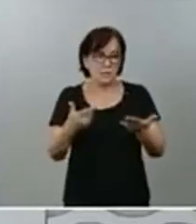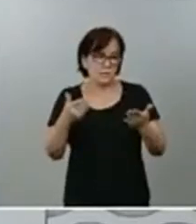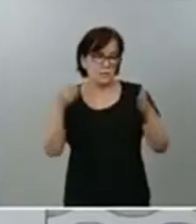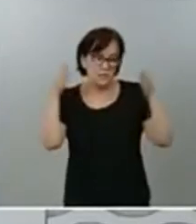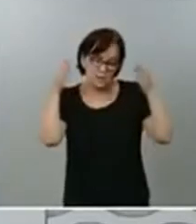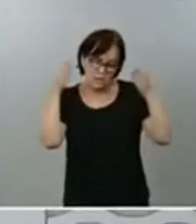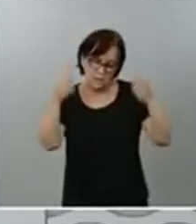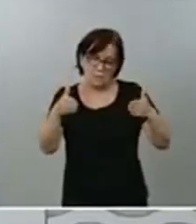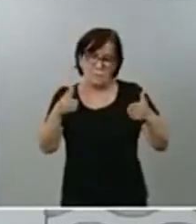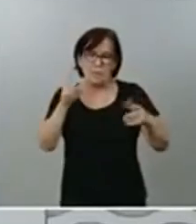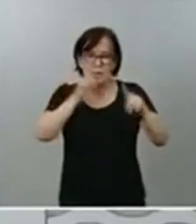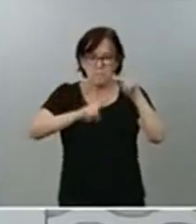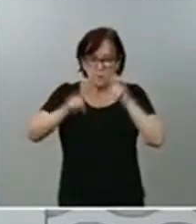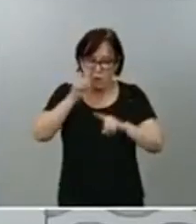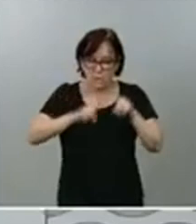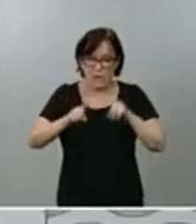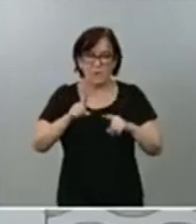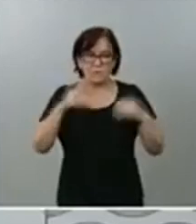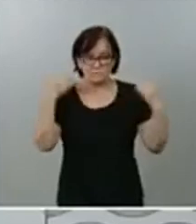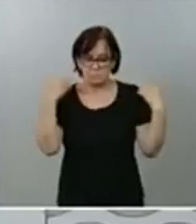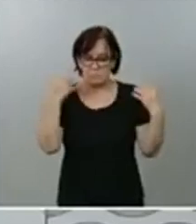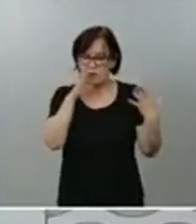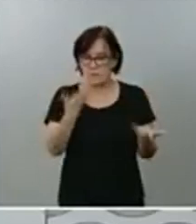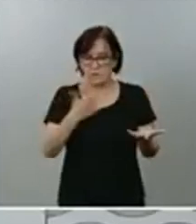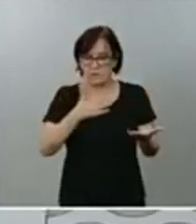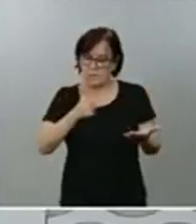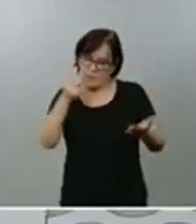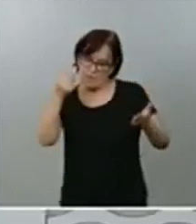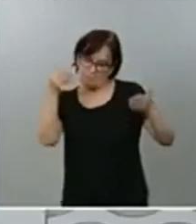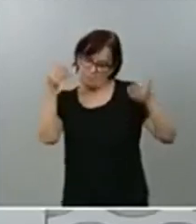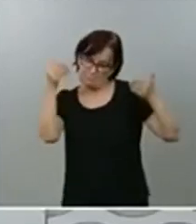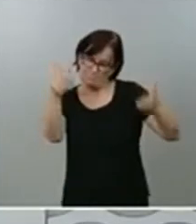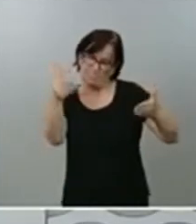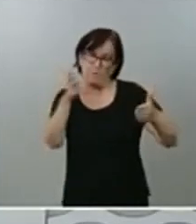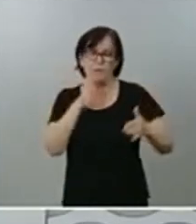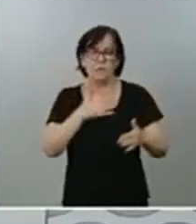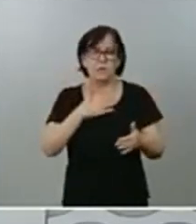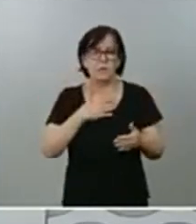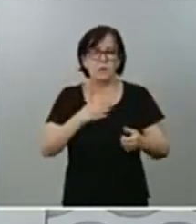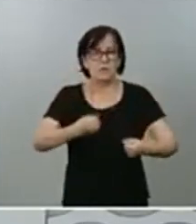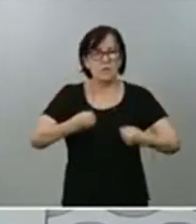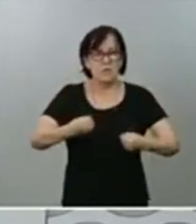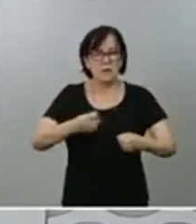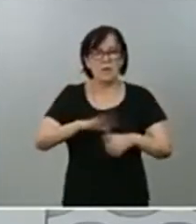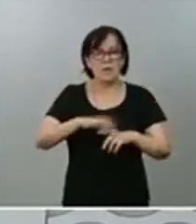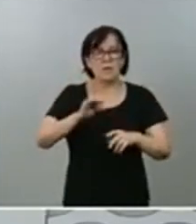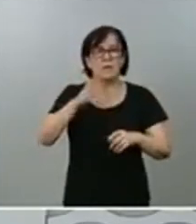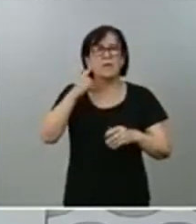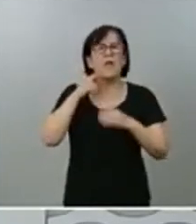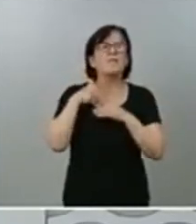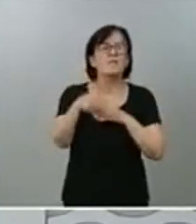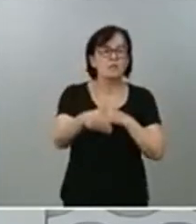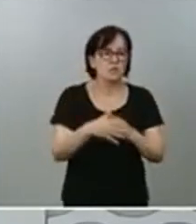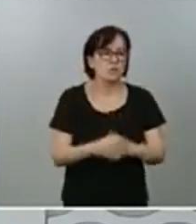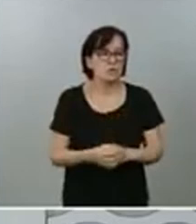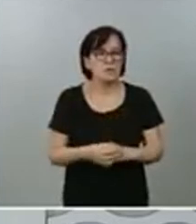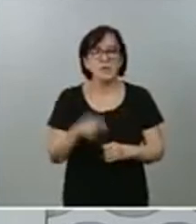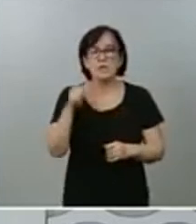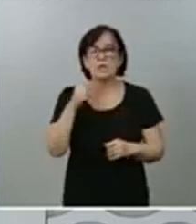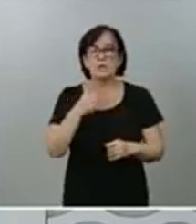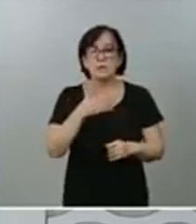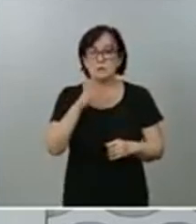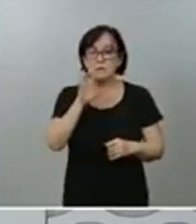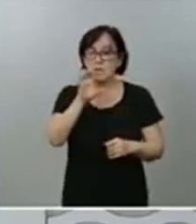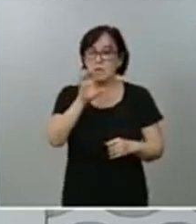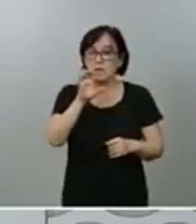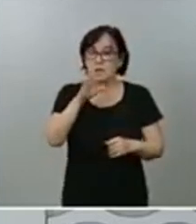preocupados, yo diría que con toda nuestra intensidad y con toda nuestra energía puesta en el futuro. Y este Gobierno es optimista